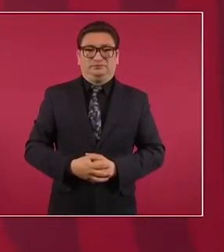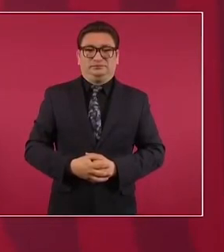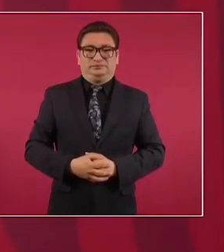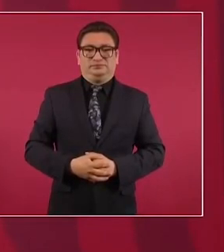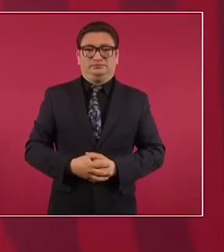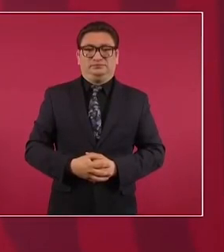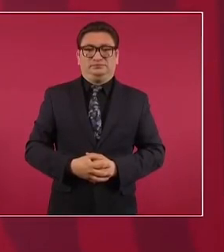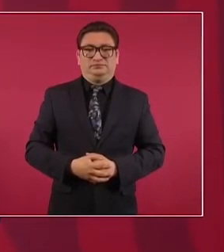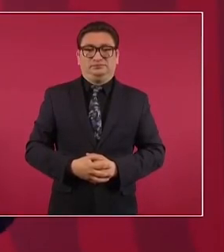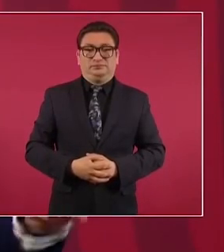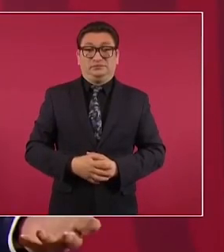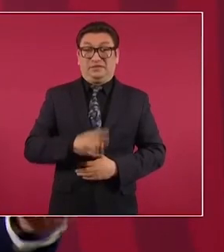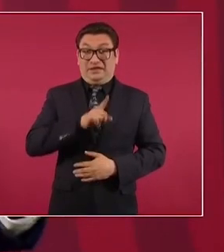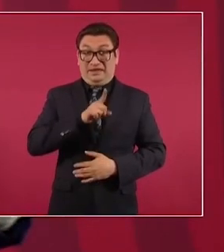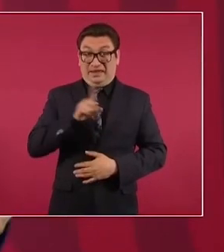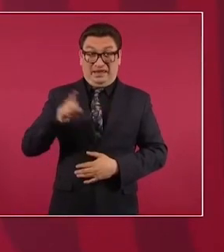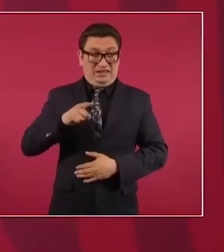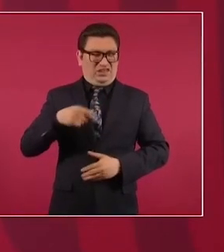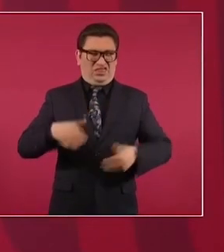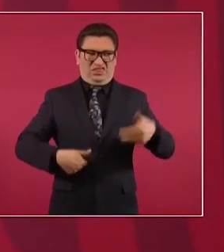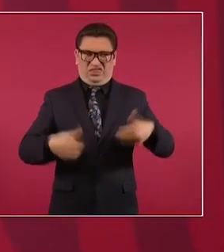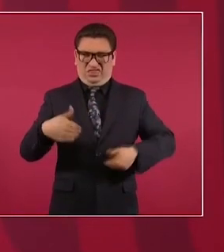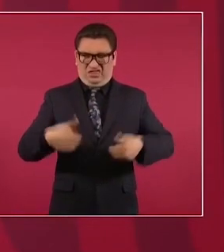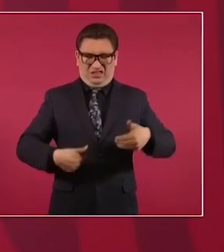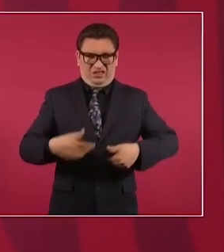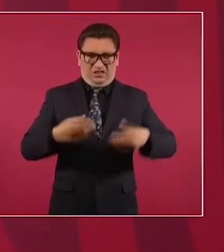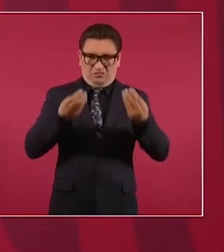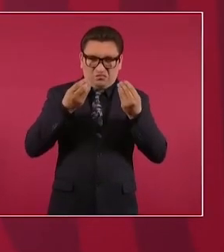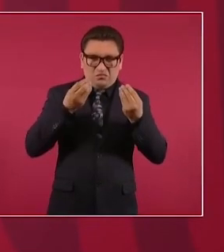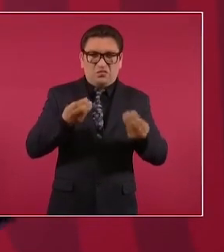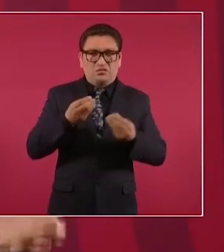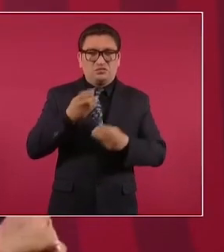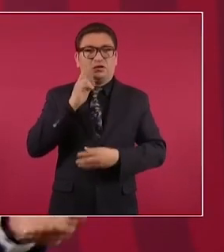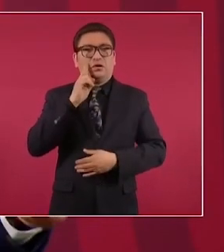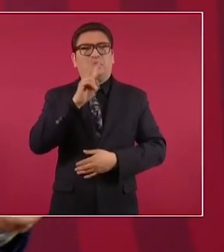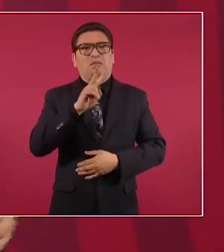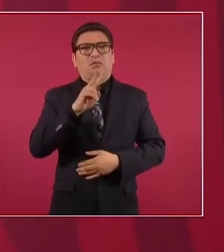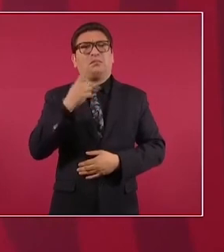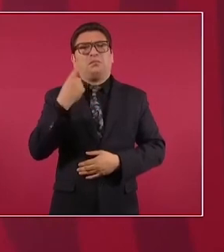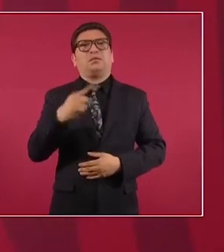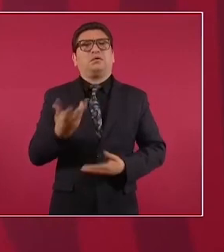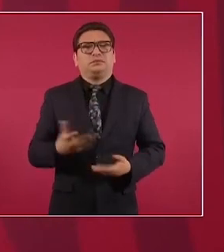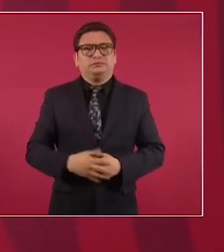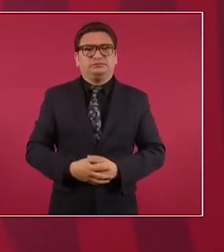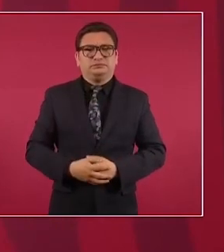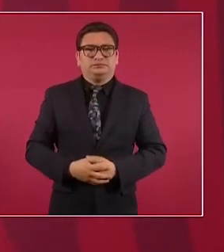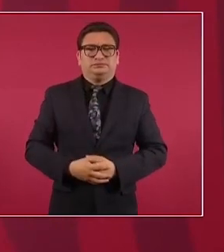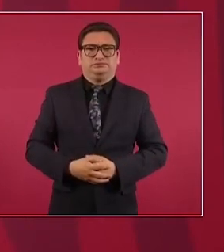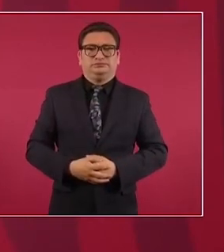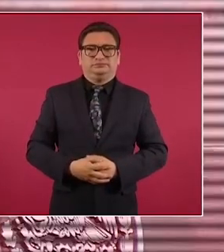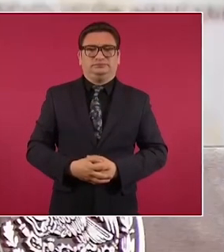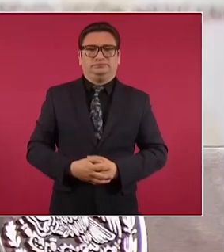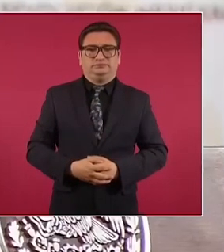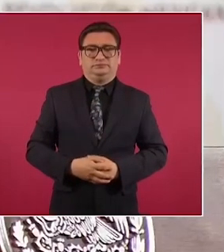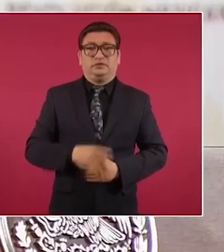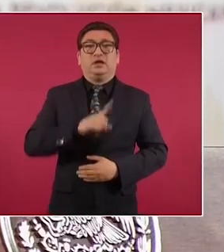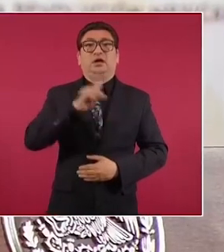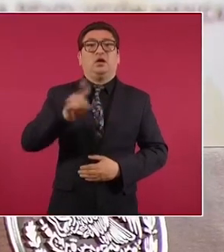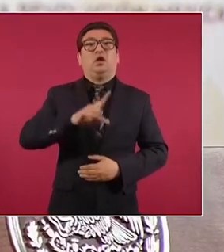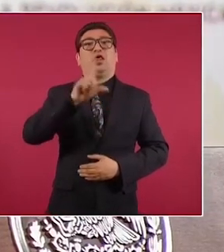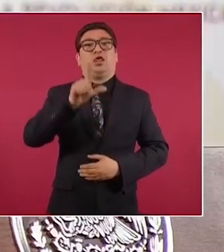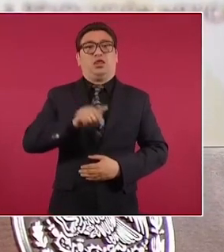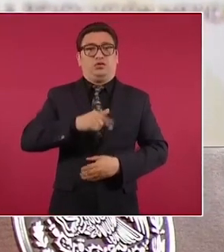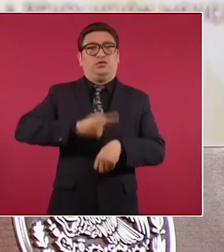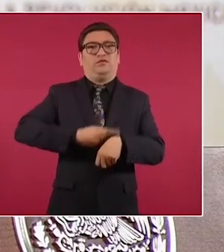si les molesta tanto pues pues que no se vayan a enfermar que